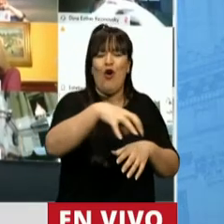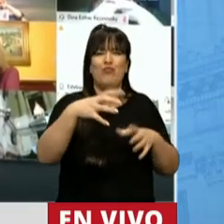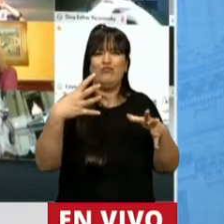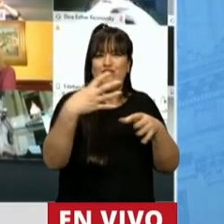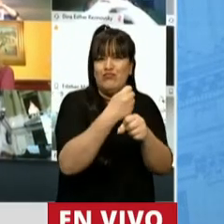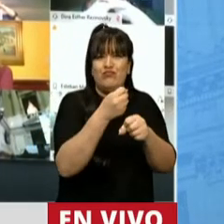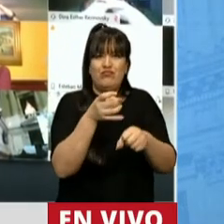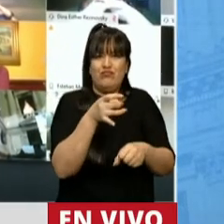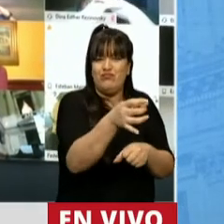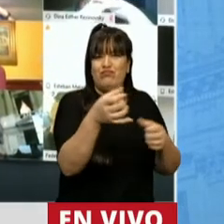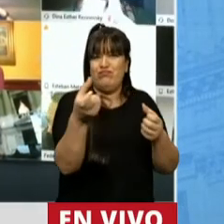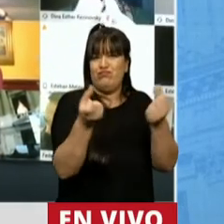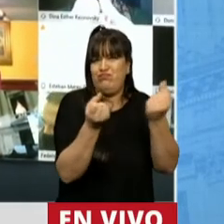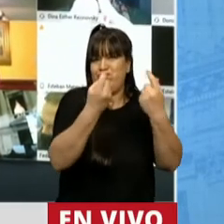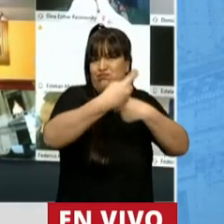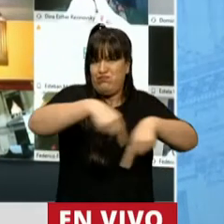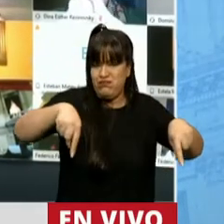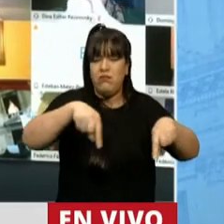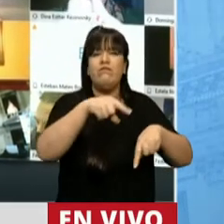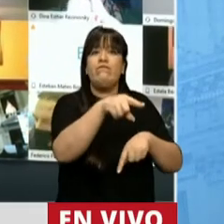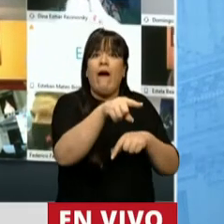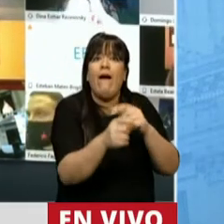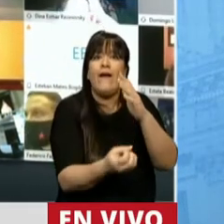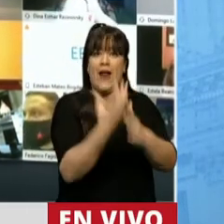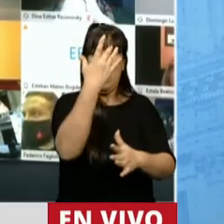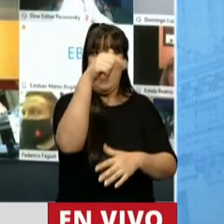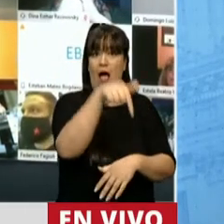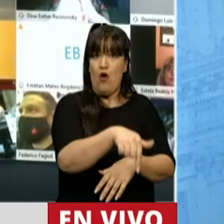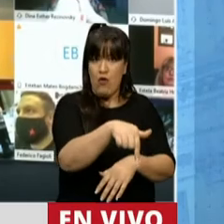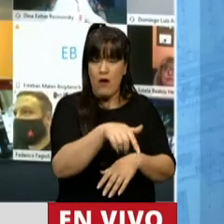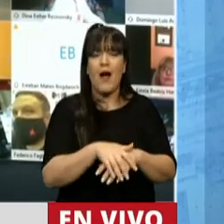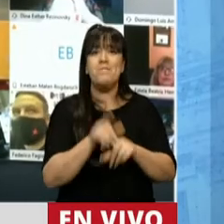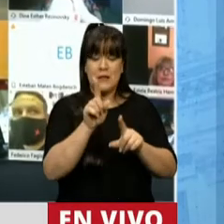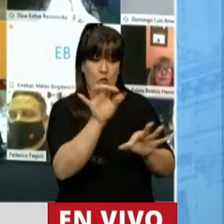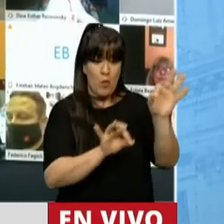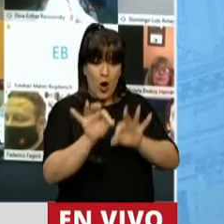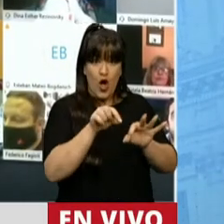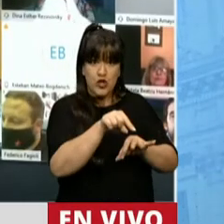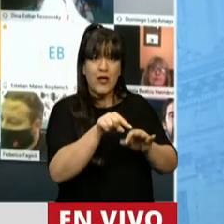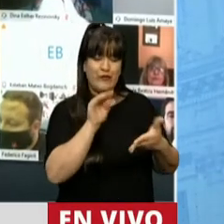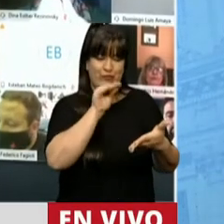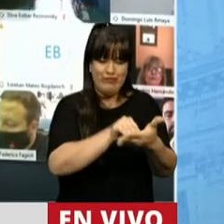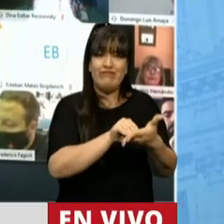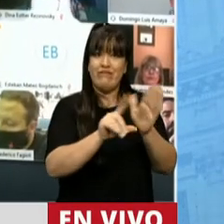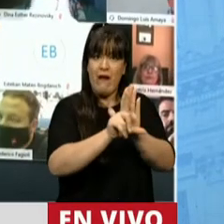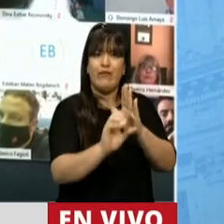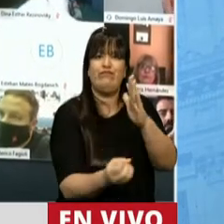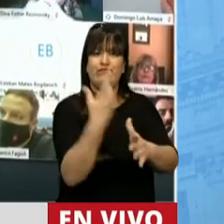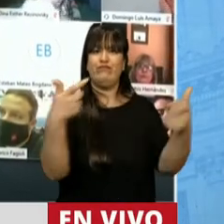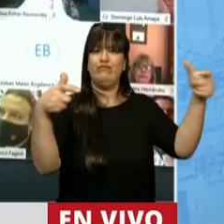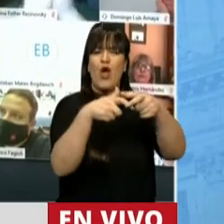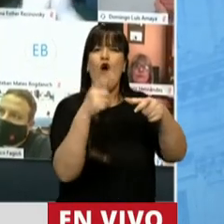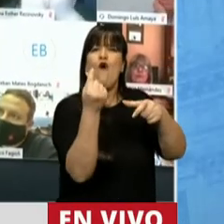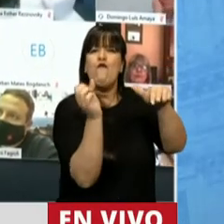pasajero automotor urbano, se crea por el medio de este proyecto, de esta ley, el Fondo COVID